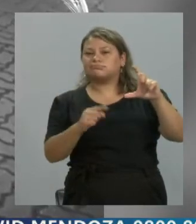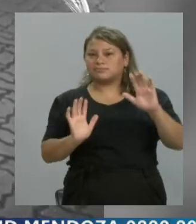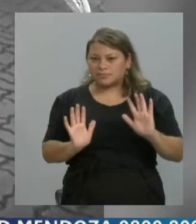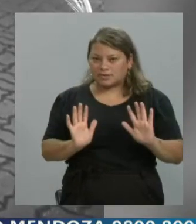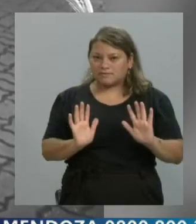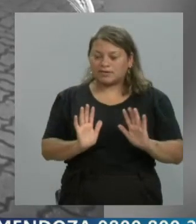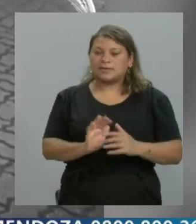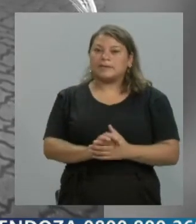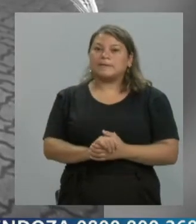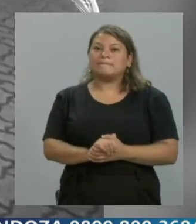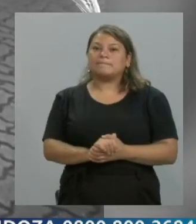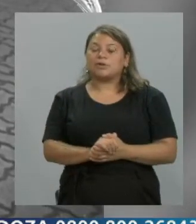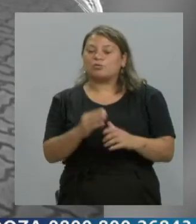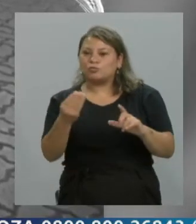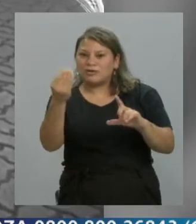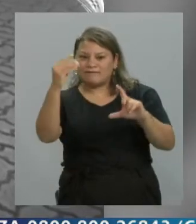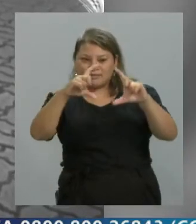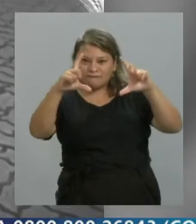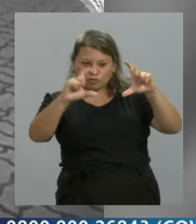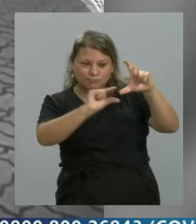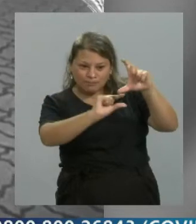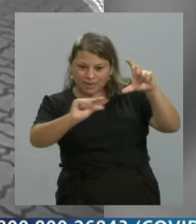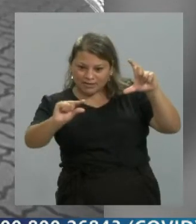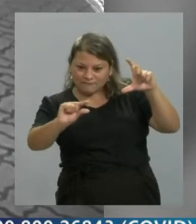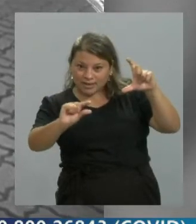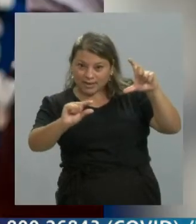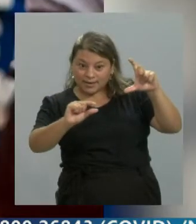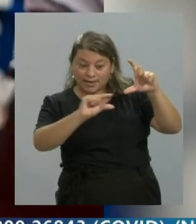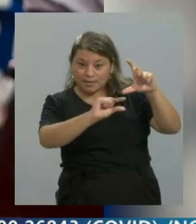era el anclaje a la noticia.